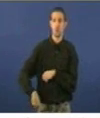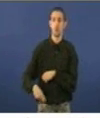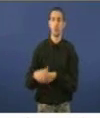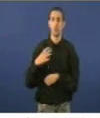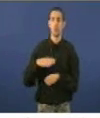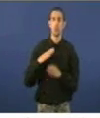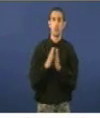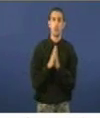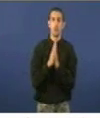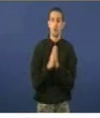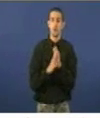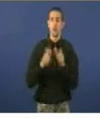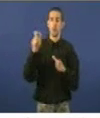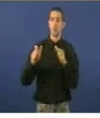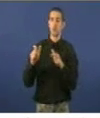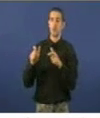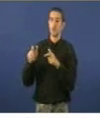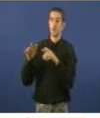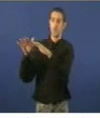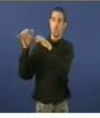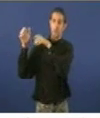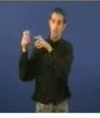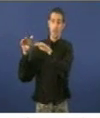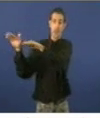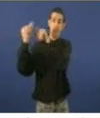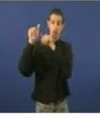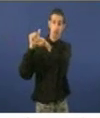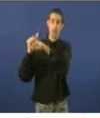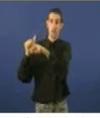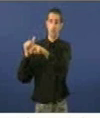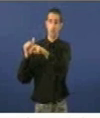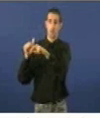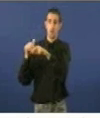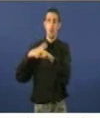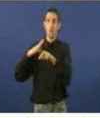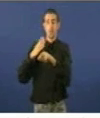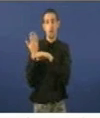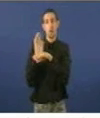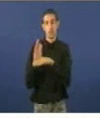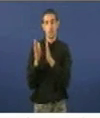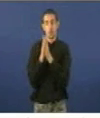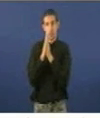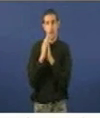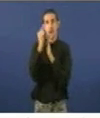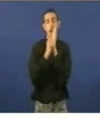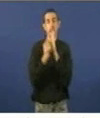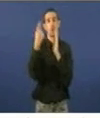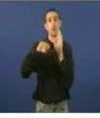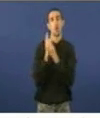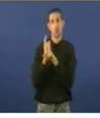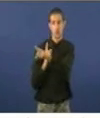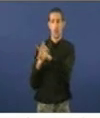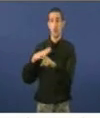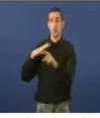señoras persoas que figuran que están na tribuna de invitados, que depoñan a súa actitude, porque están contravindo o artigo 109 do regulamento.